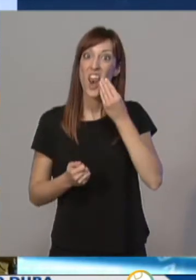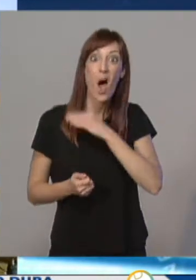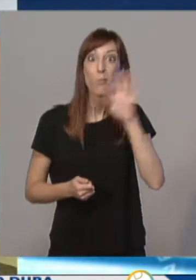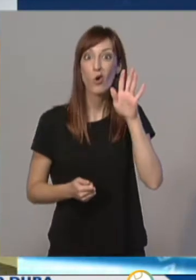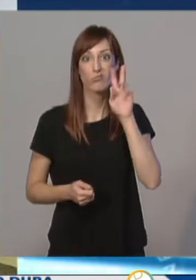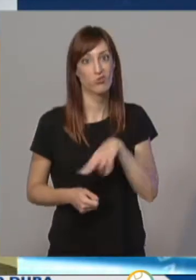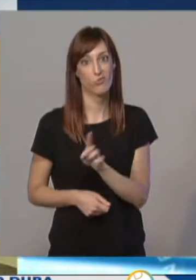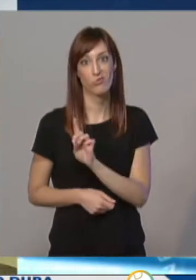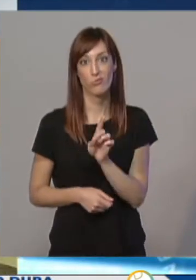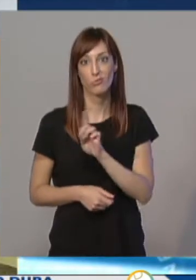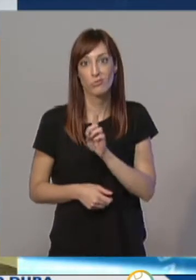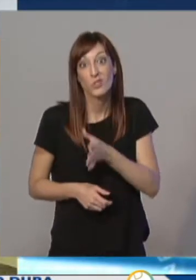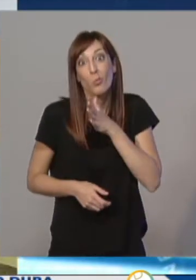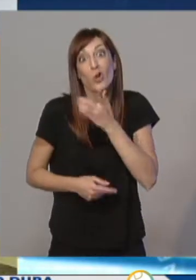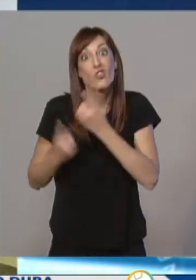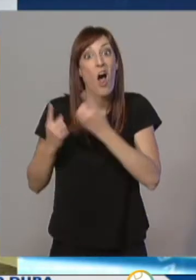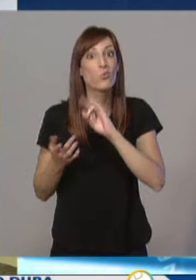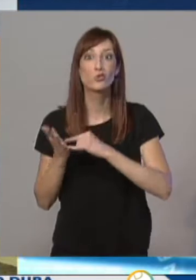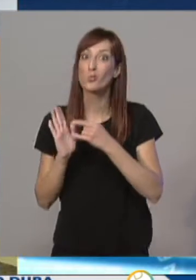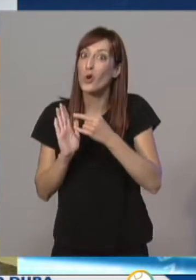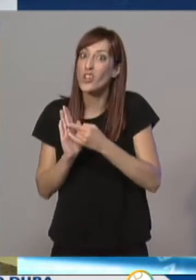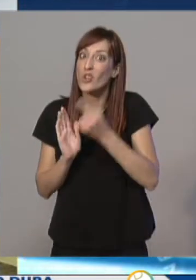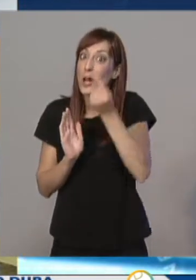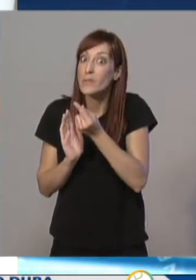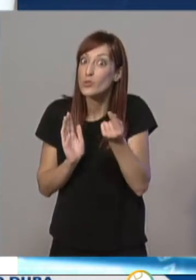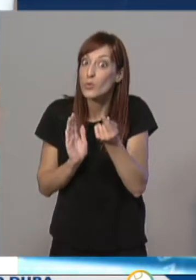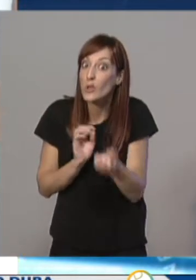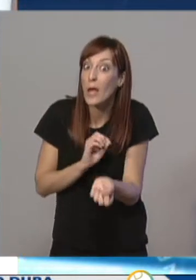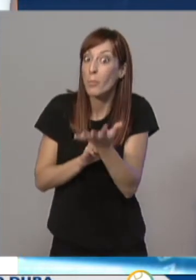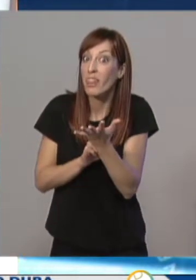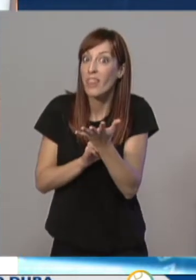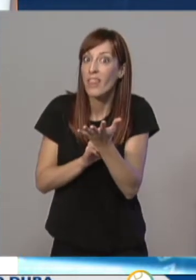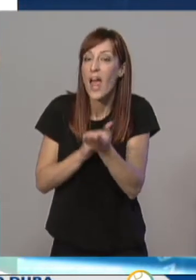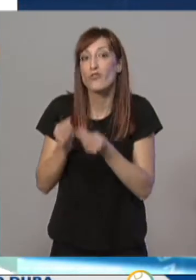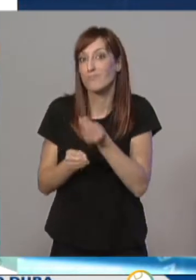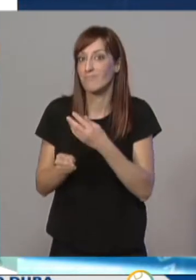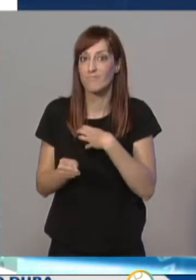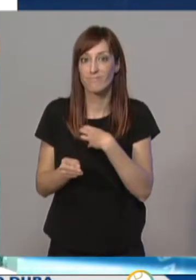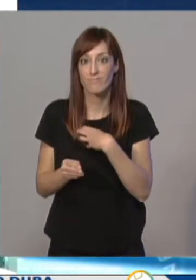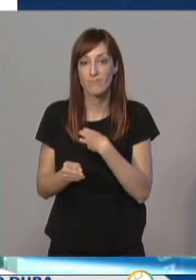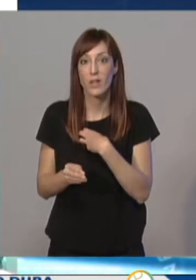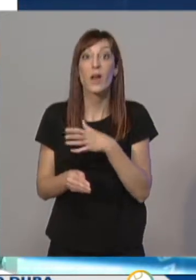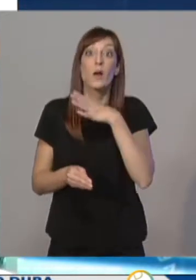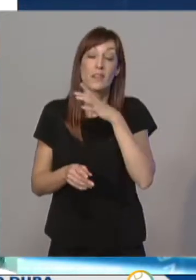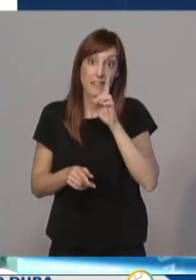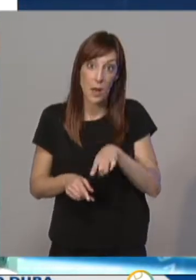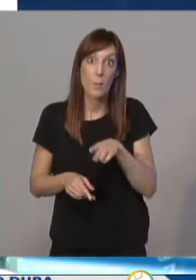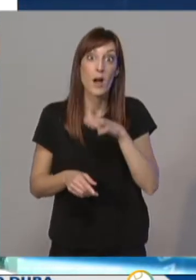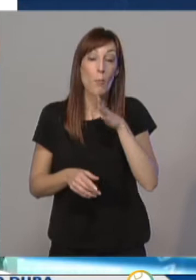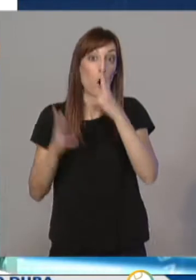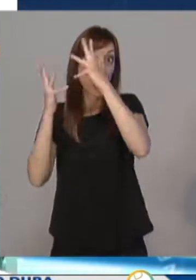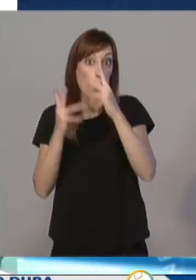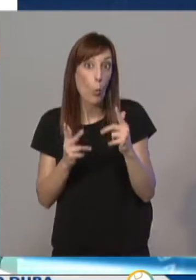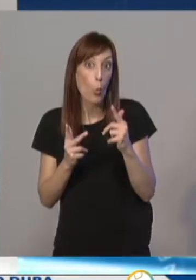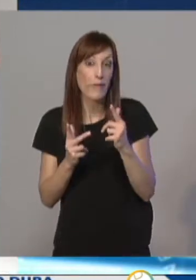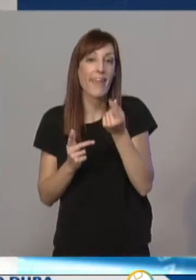podrán afrontar algunos proyectos en el primer presupuesto que se elabore. Por su parte, el Gobierno regional remitirá a la cuenta general de la Rioja del